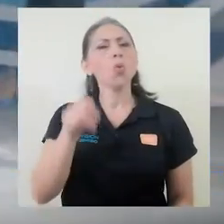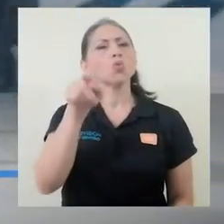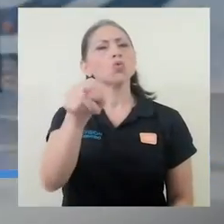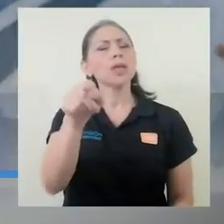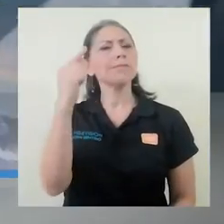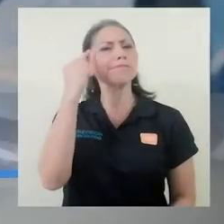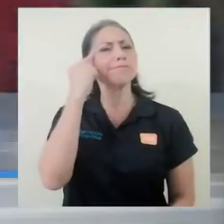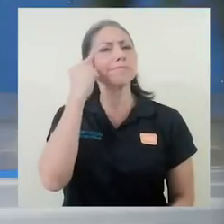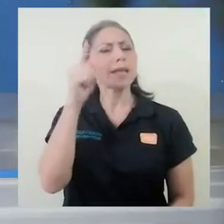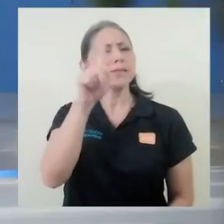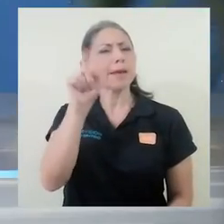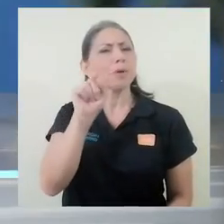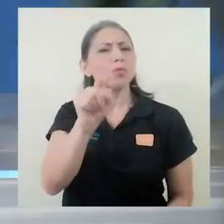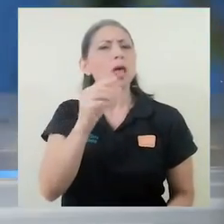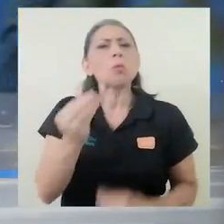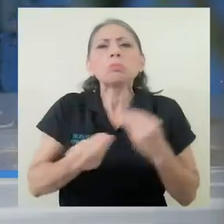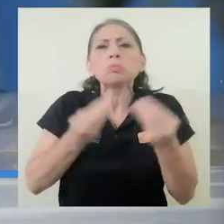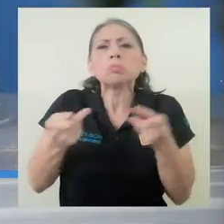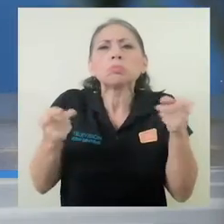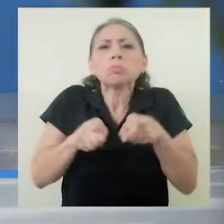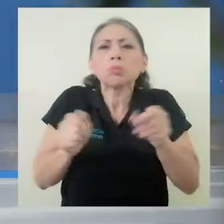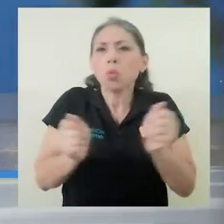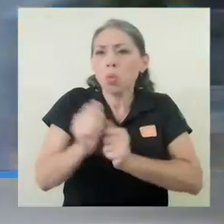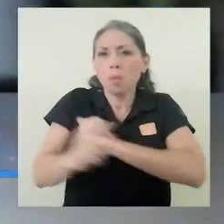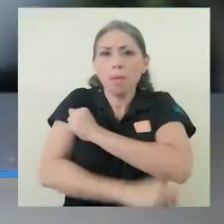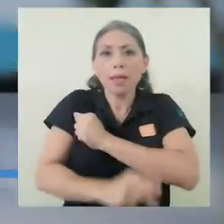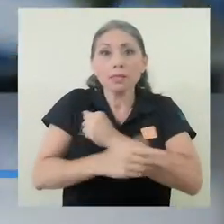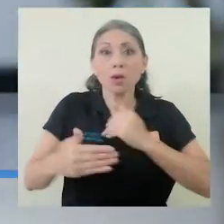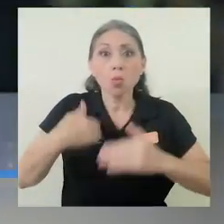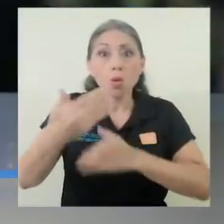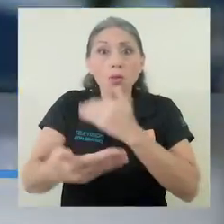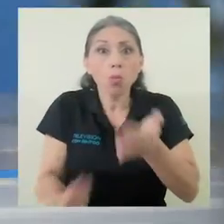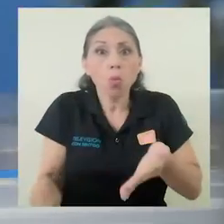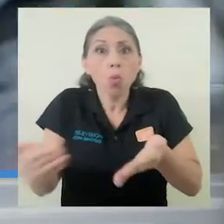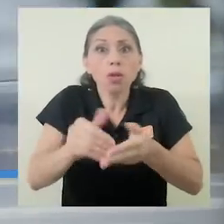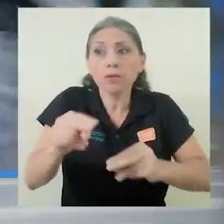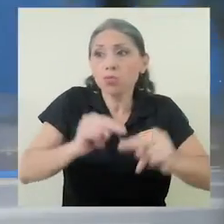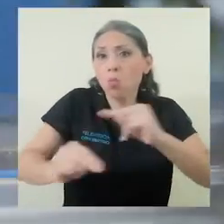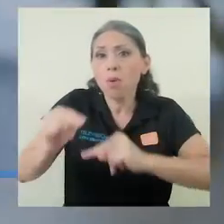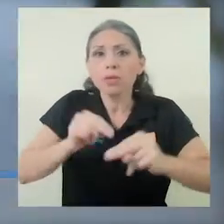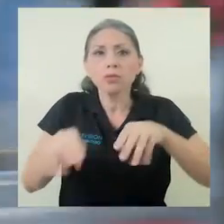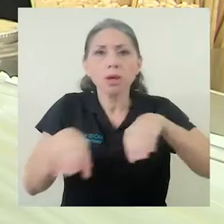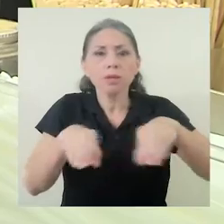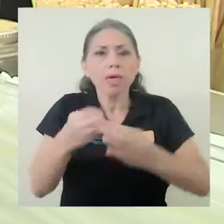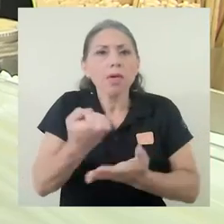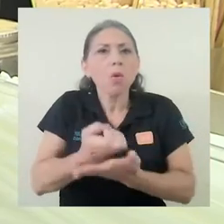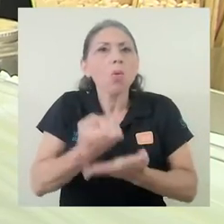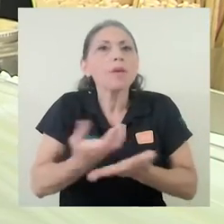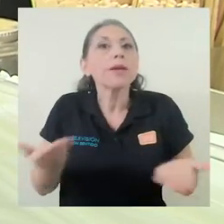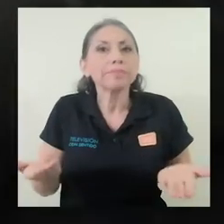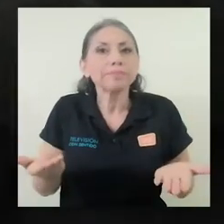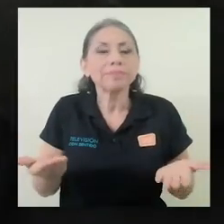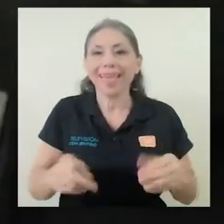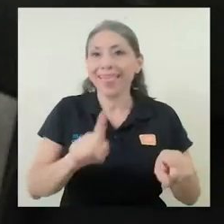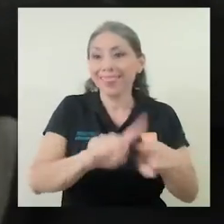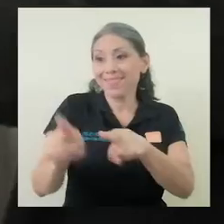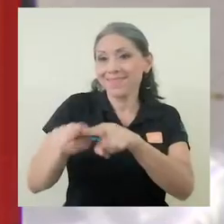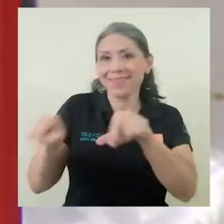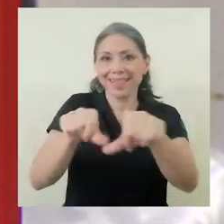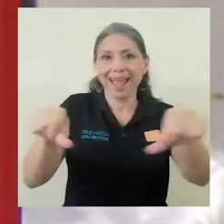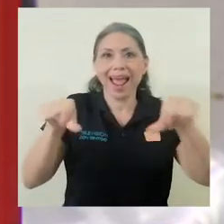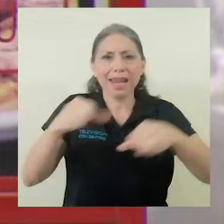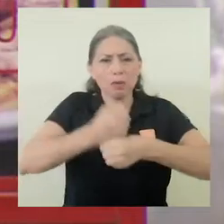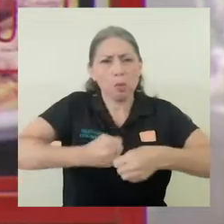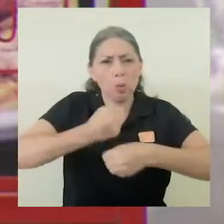Se ha preguntado cómo le irá al país cuando el comercio y la actividad económica se reactiven. Lo cierto es que cada sector